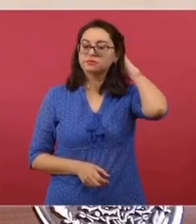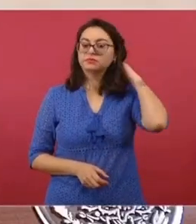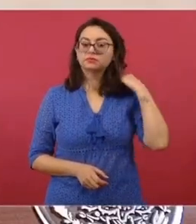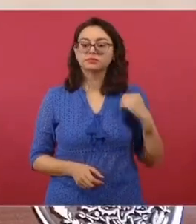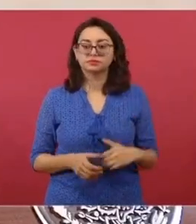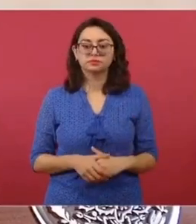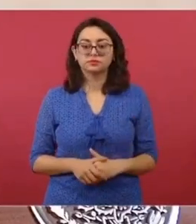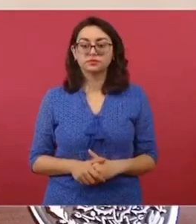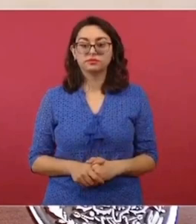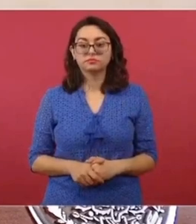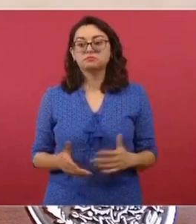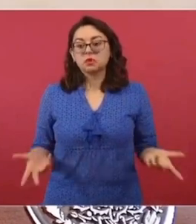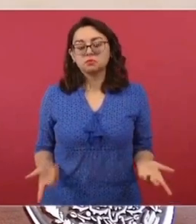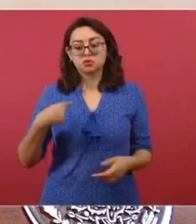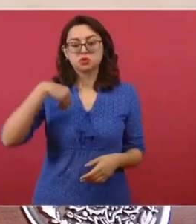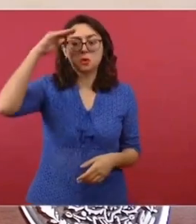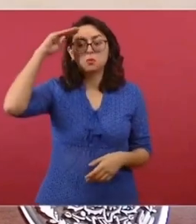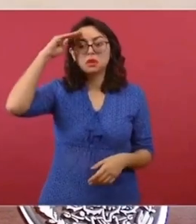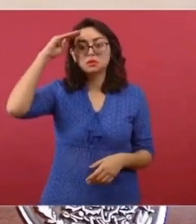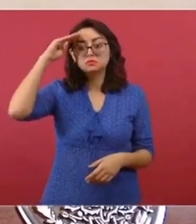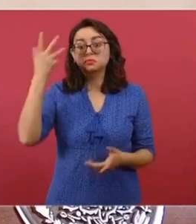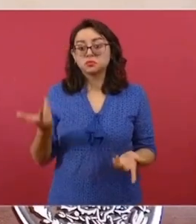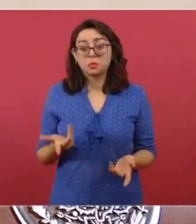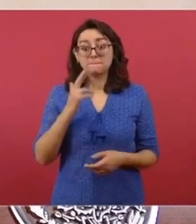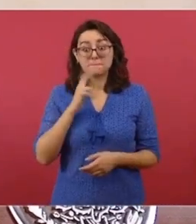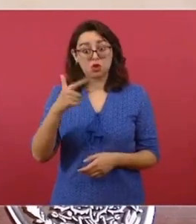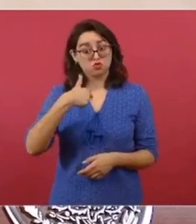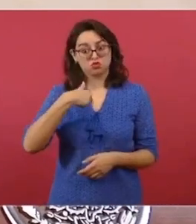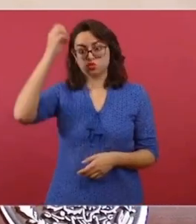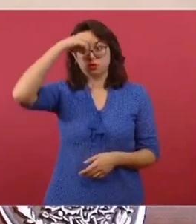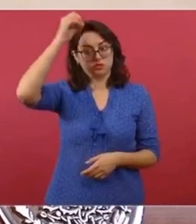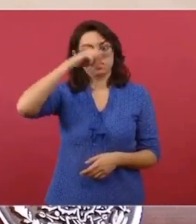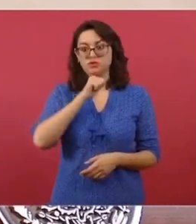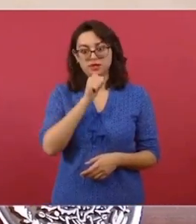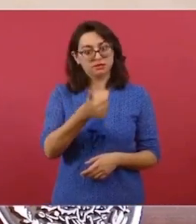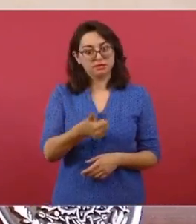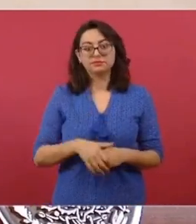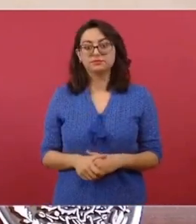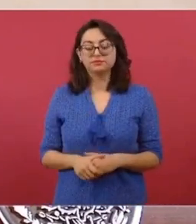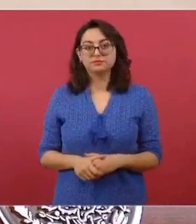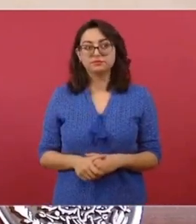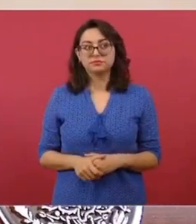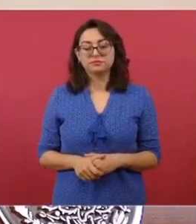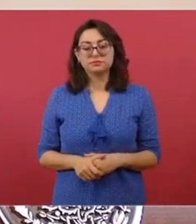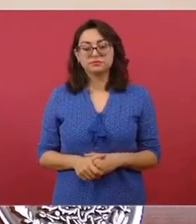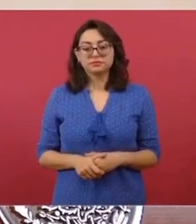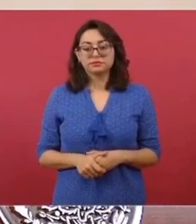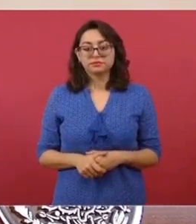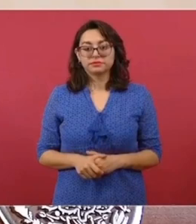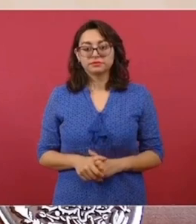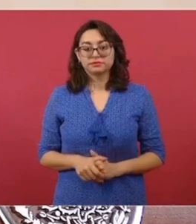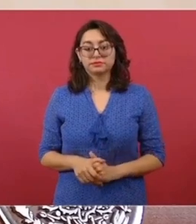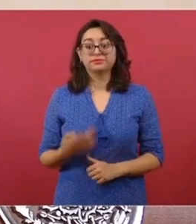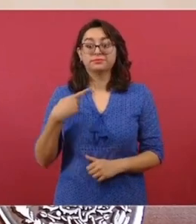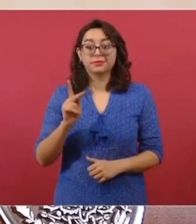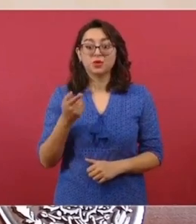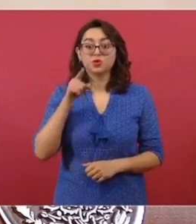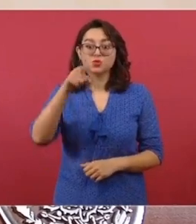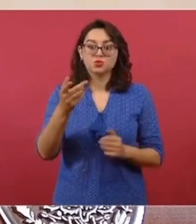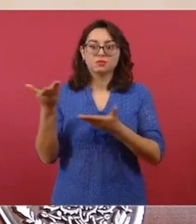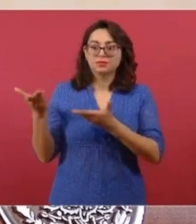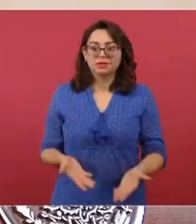más conveniente sería que yo no hablara, pero como ya se dio a conocer aquí